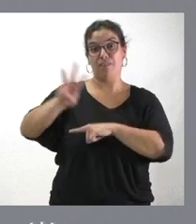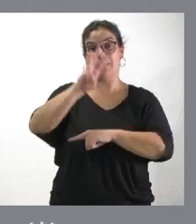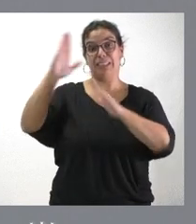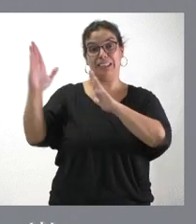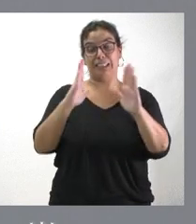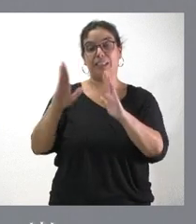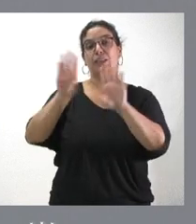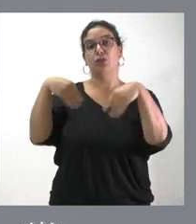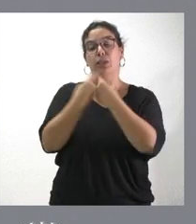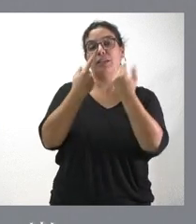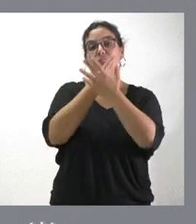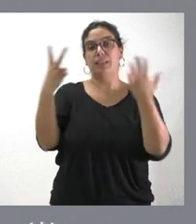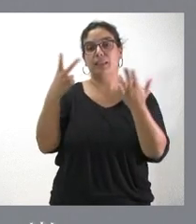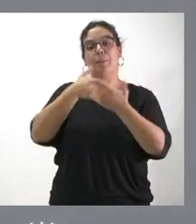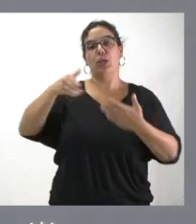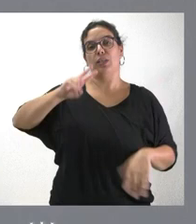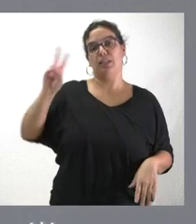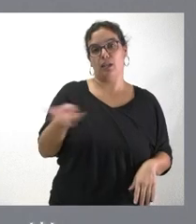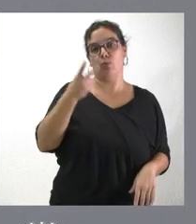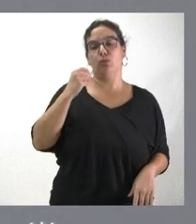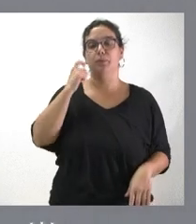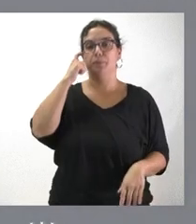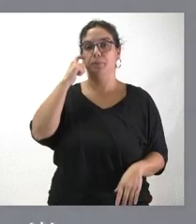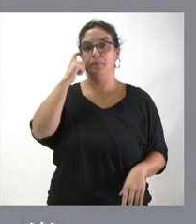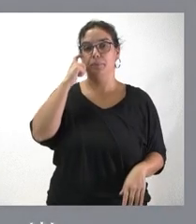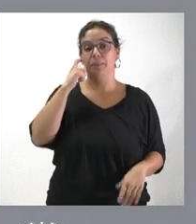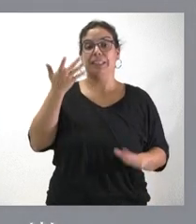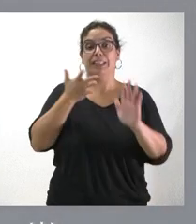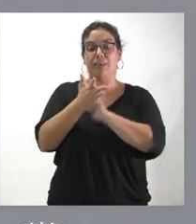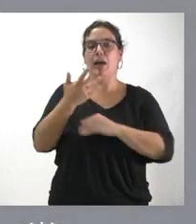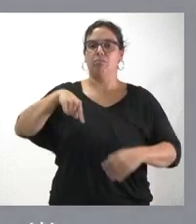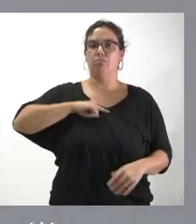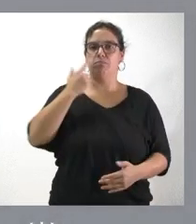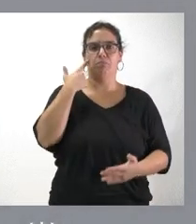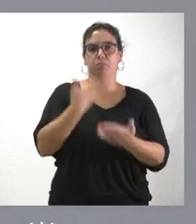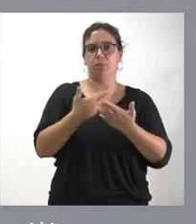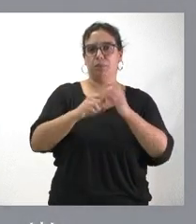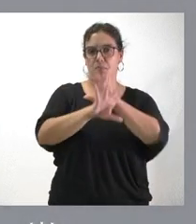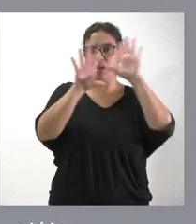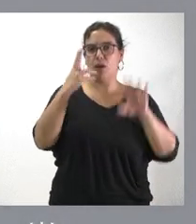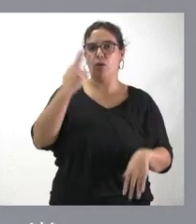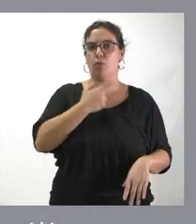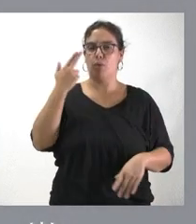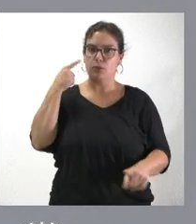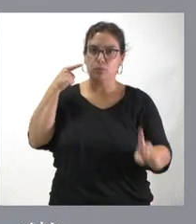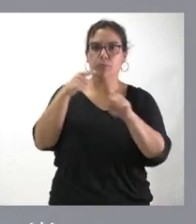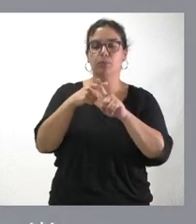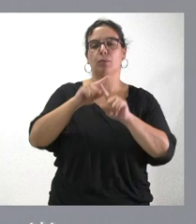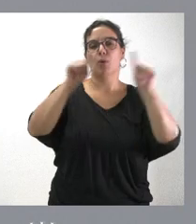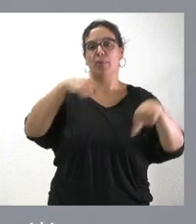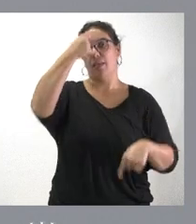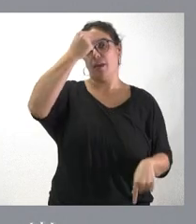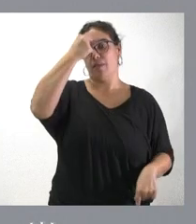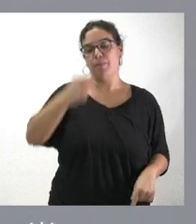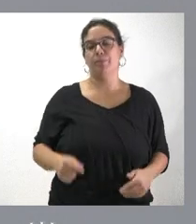por un importe de 17 millones de euros, lo que refleja el compromiso muy claro con esta provincia. La Junta